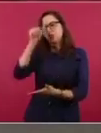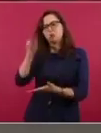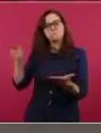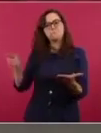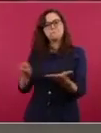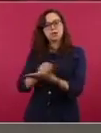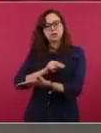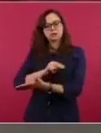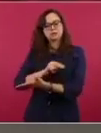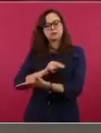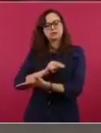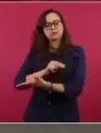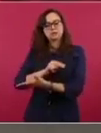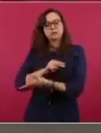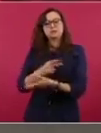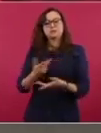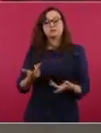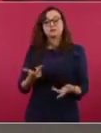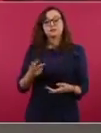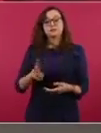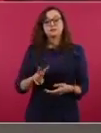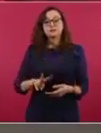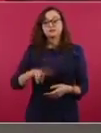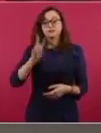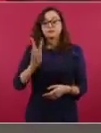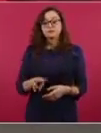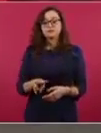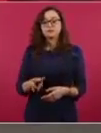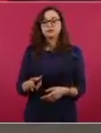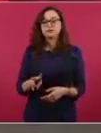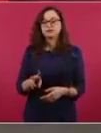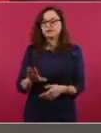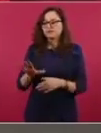considero que no se debe de utilizar